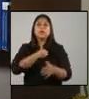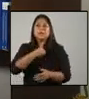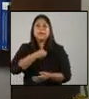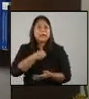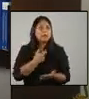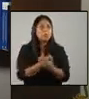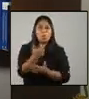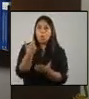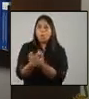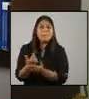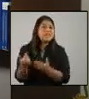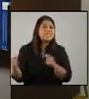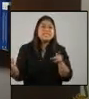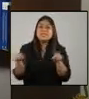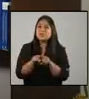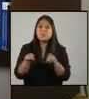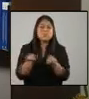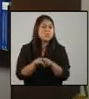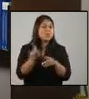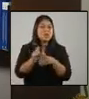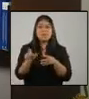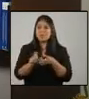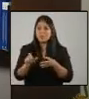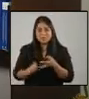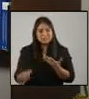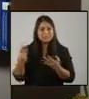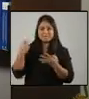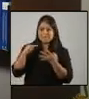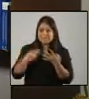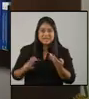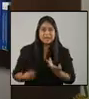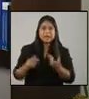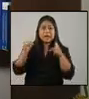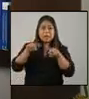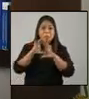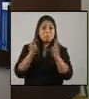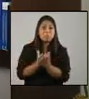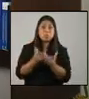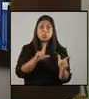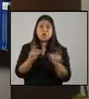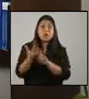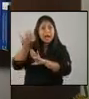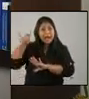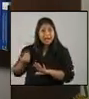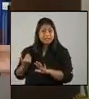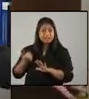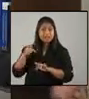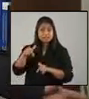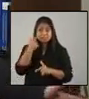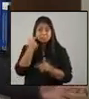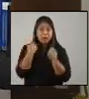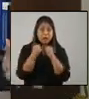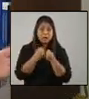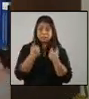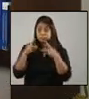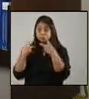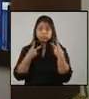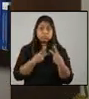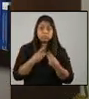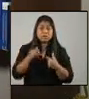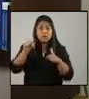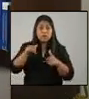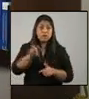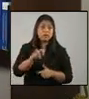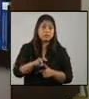contar con exactamente las mismas cosas en un mundo que no estaba preparado para producir lo que el mundo está